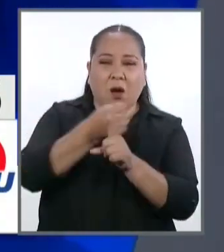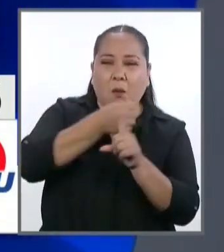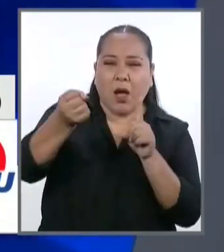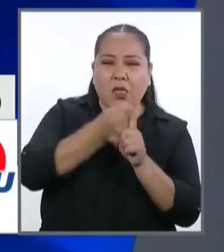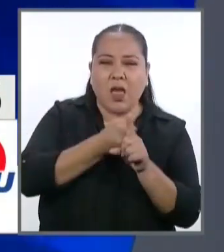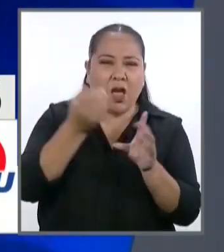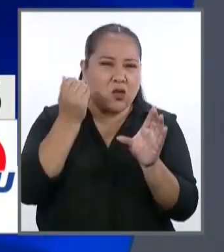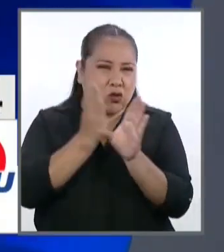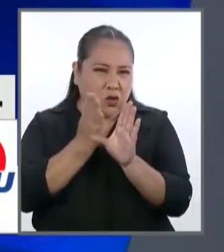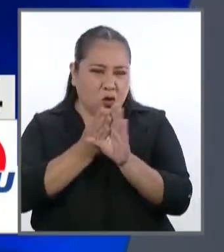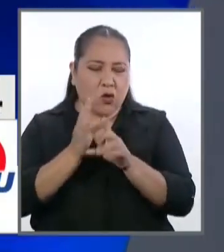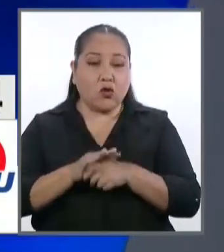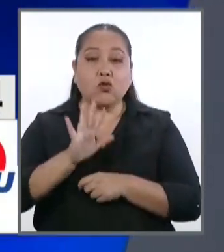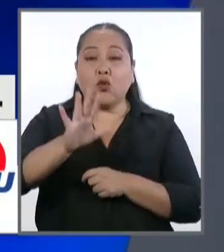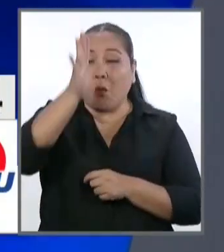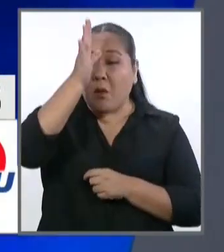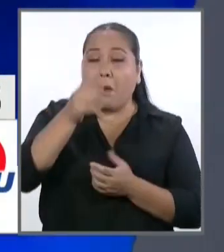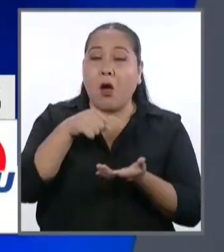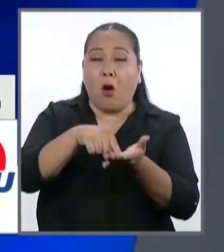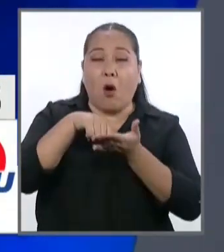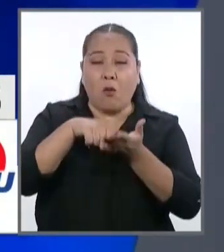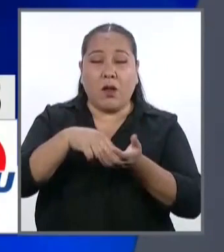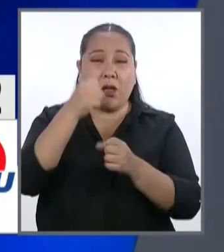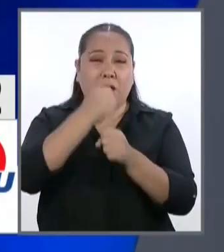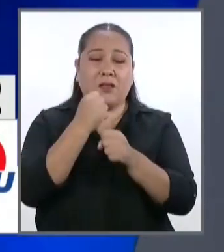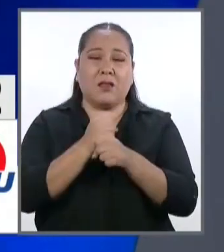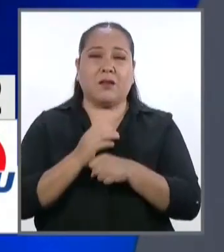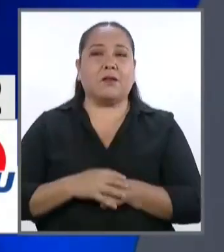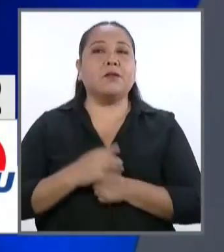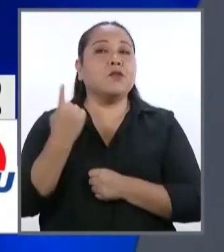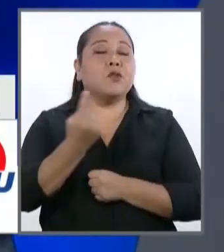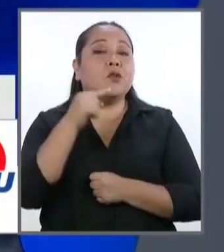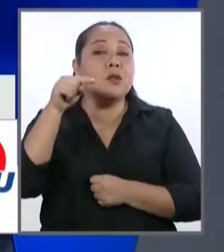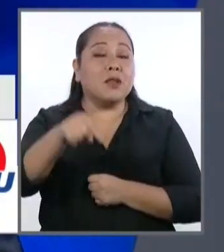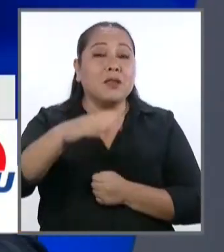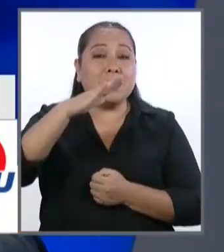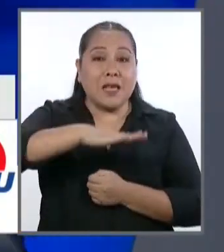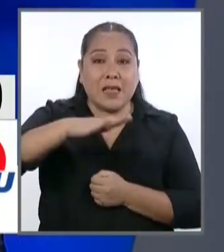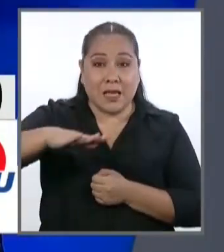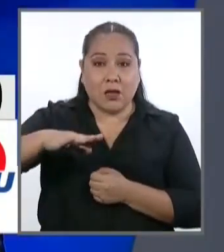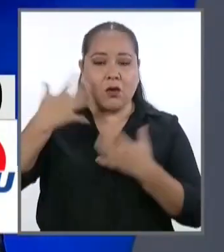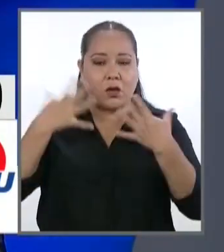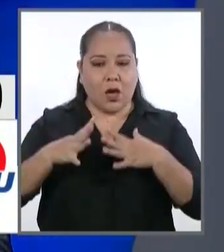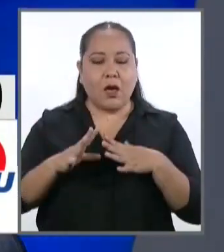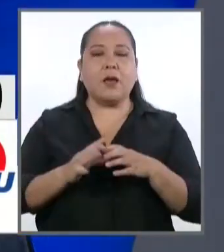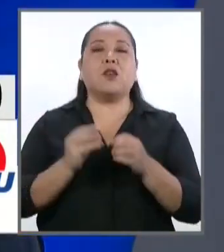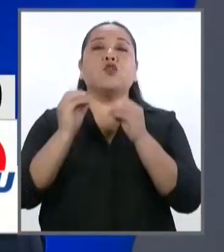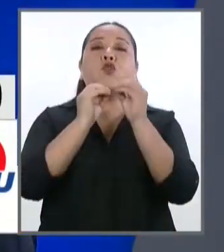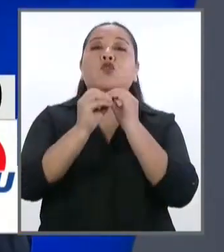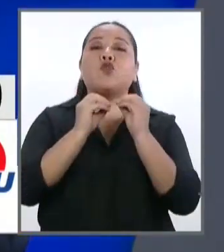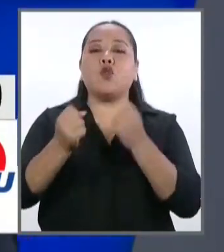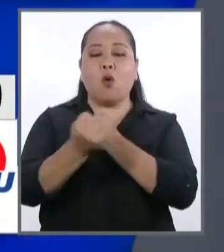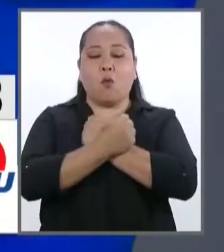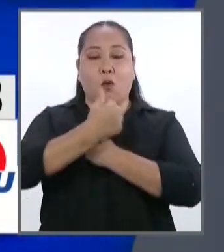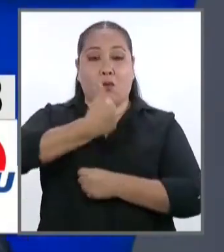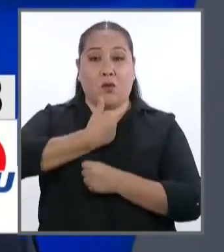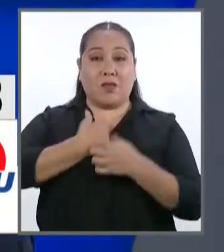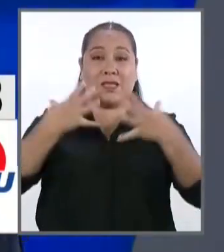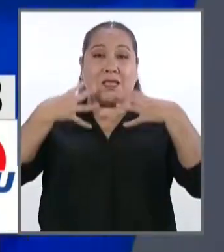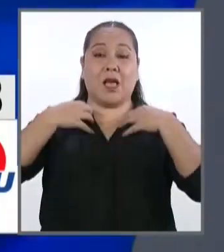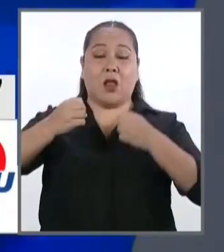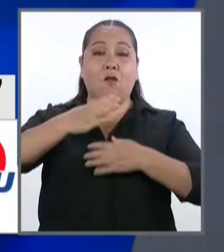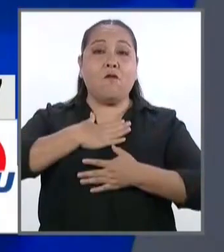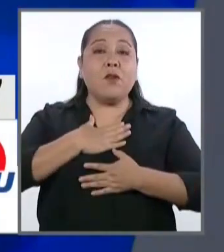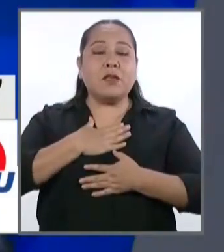psicológicos, si los padres lo obligan a trabajar. Solo cuando ese niño recupere su autoestima y tenga salud física